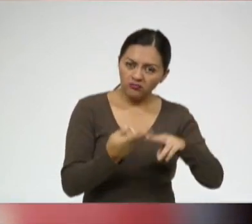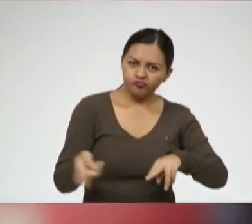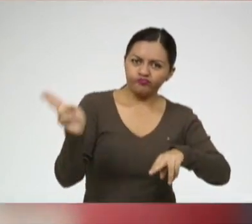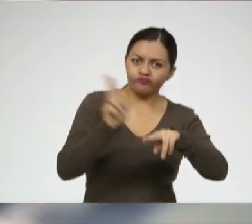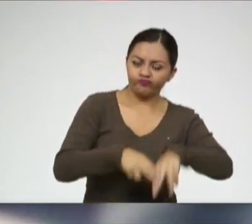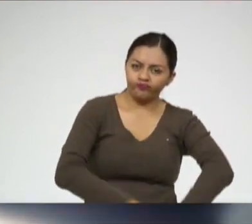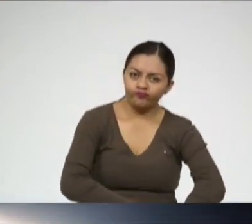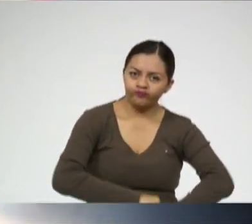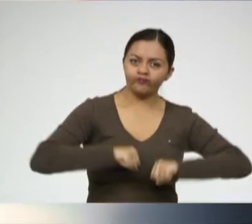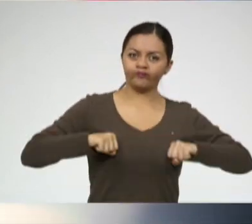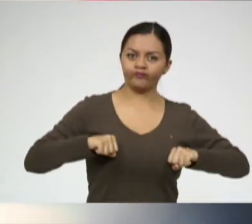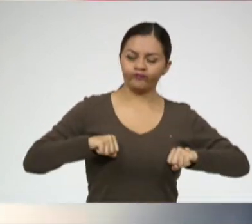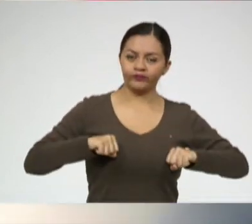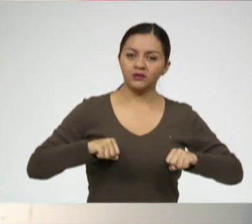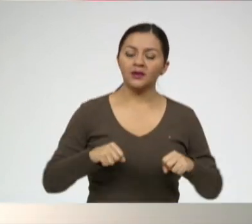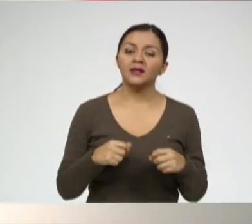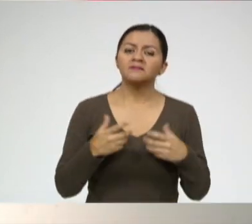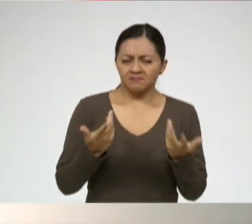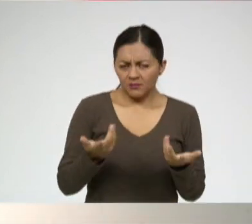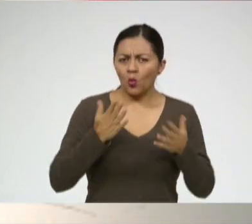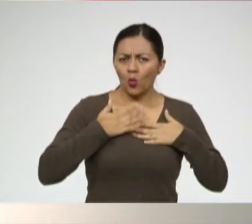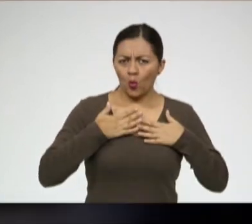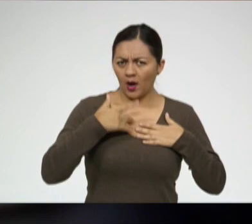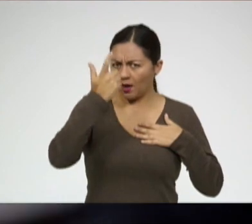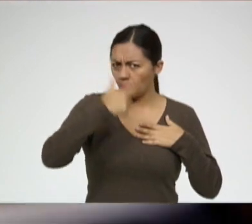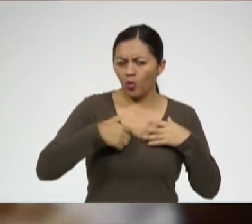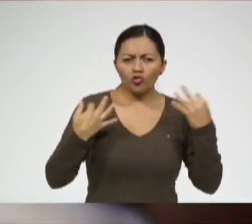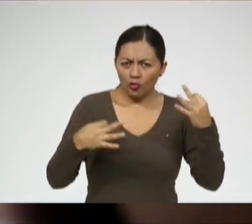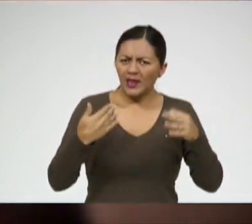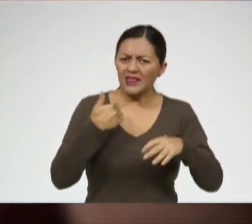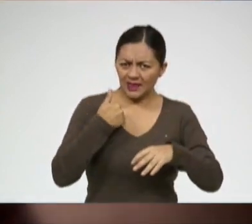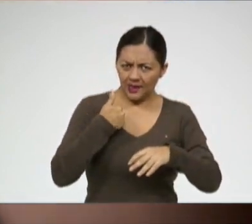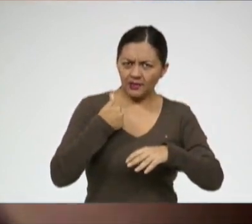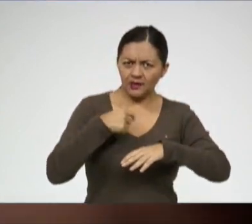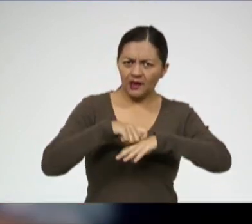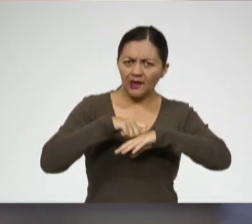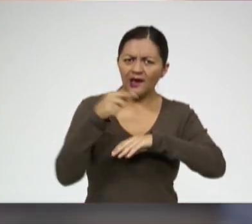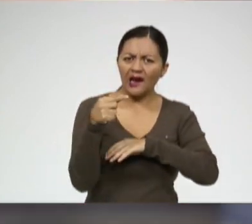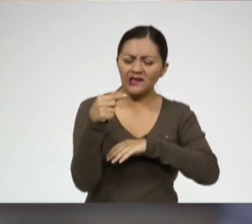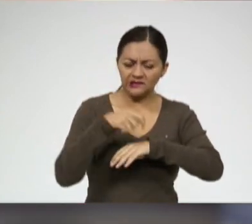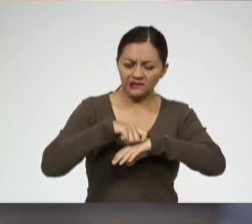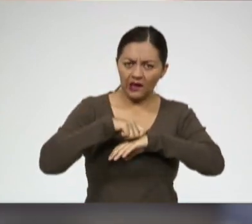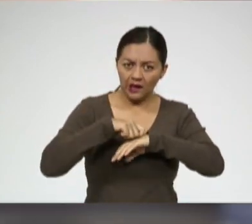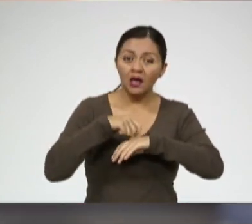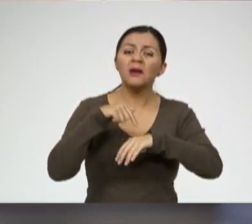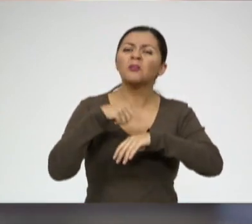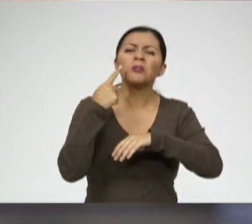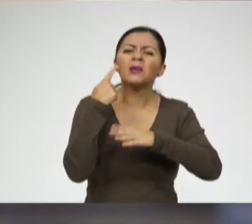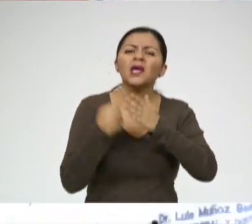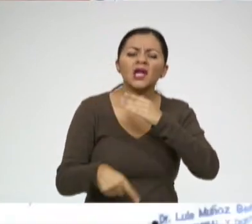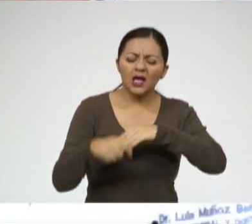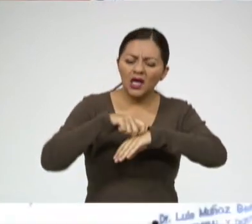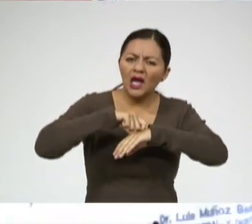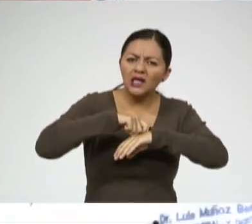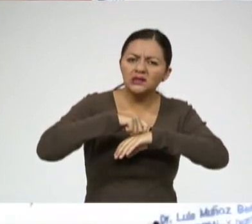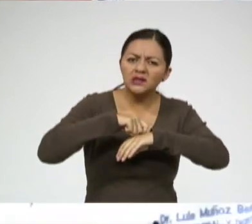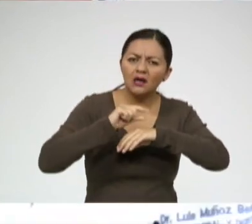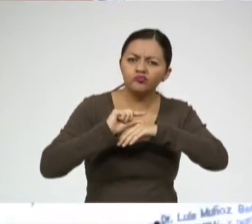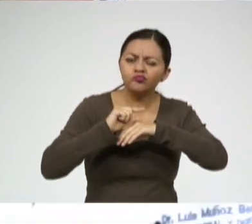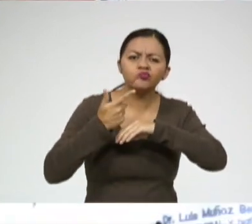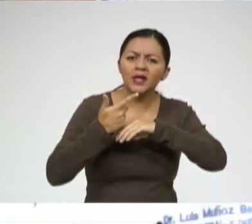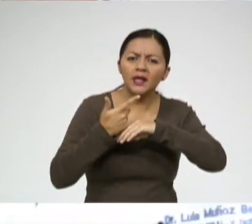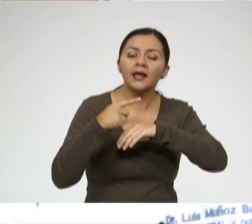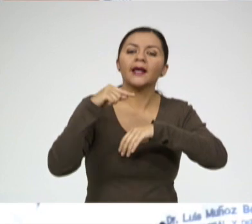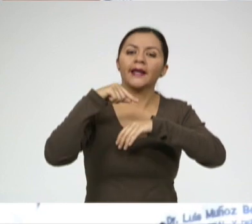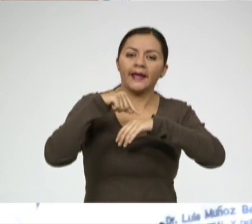Nosotros normalmente tenemos grasa en nuestro cuerpo que nos sirve el tejido adiposo para protegernos al estar